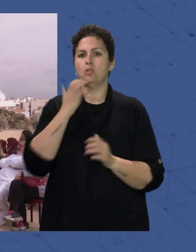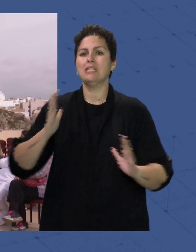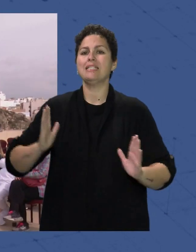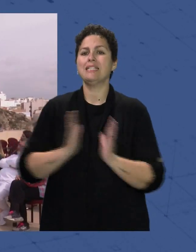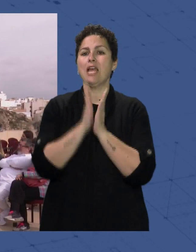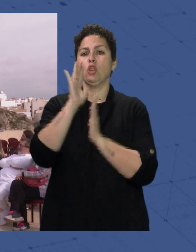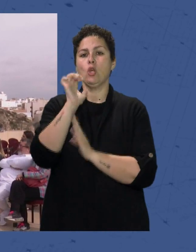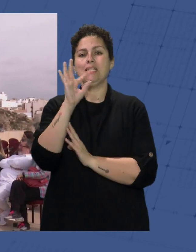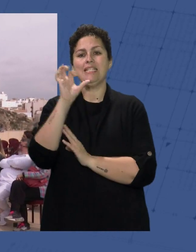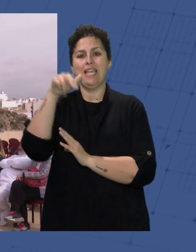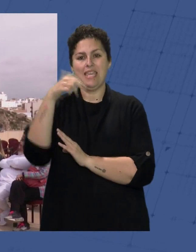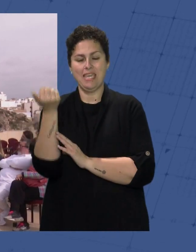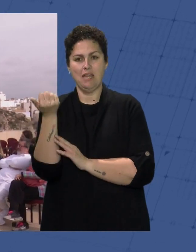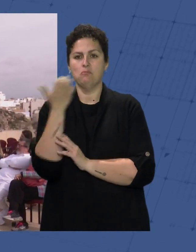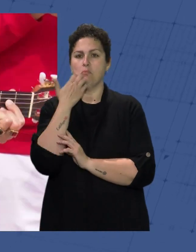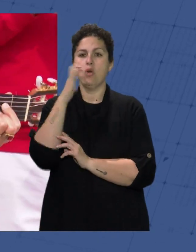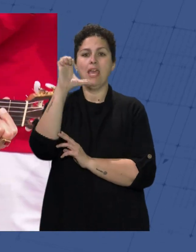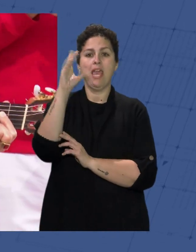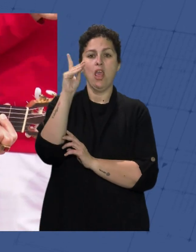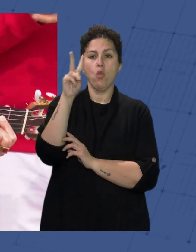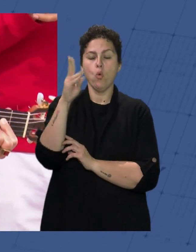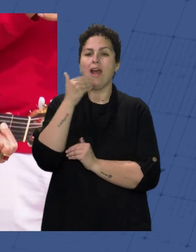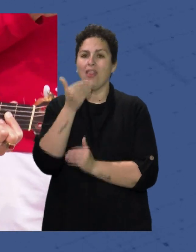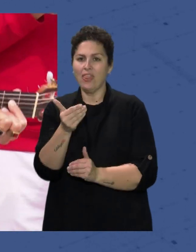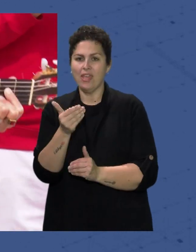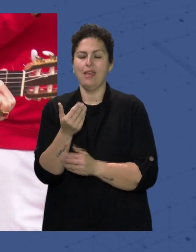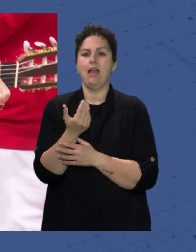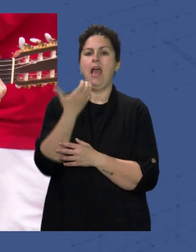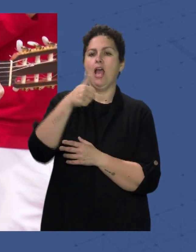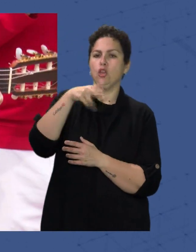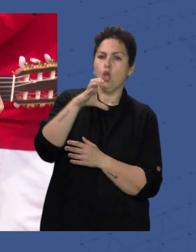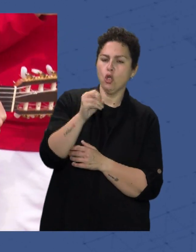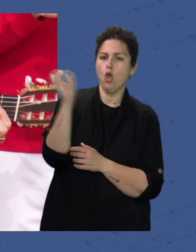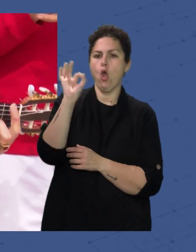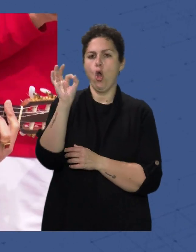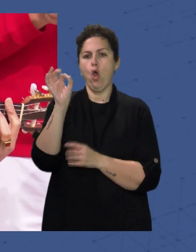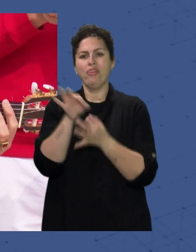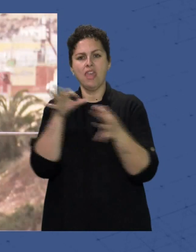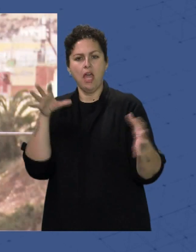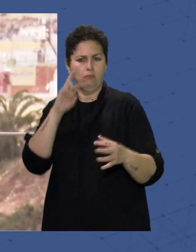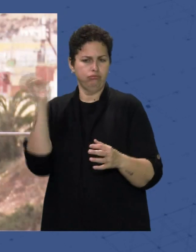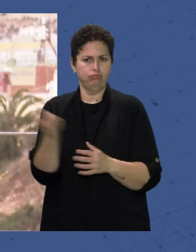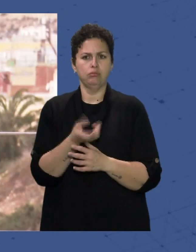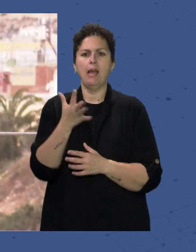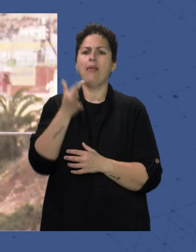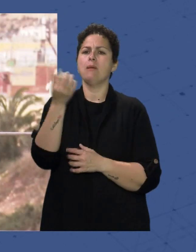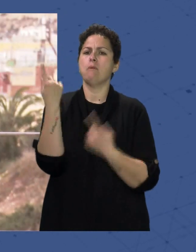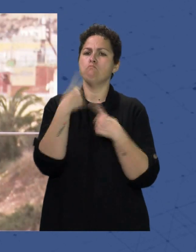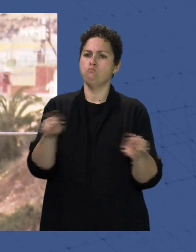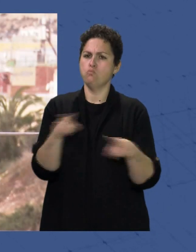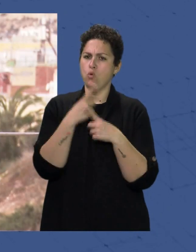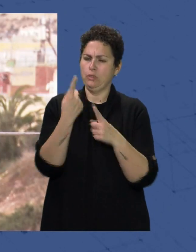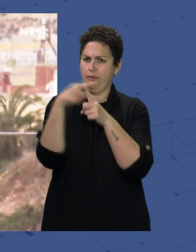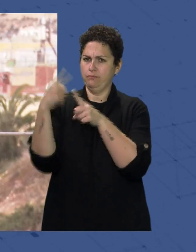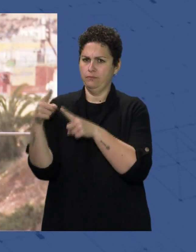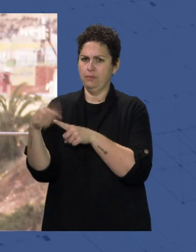artistas de la talla De Edu García Antonio De Quero O Diana Riola Además habrá Música electrónica Una exposición